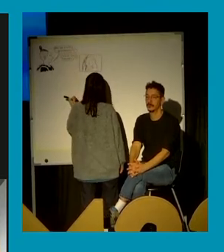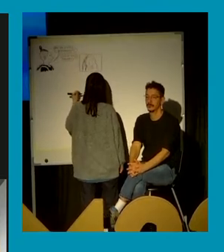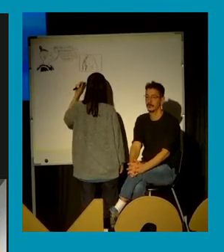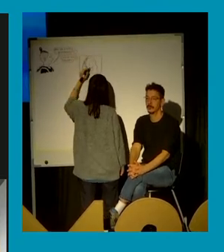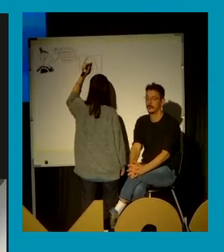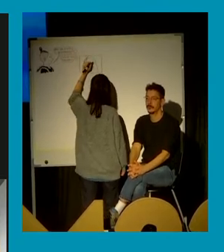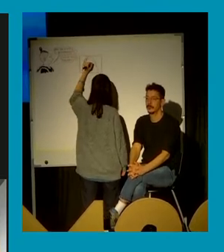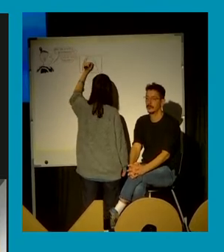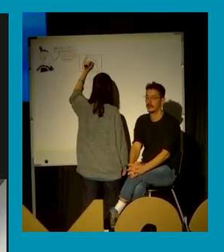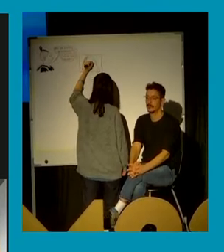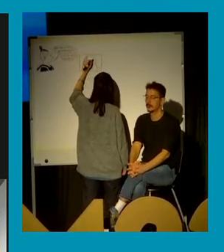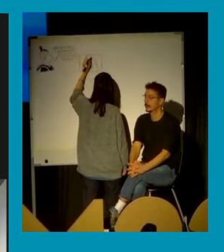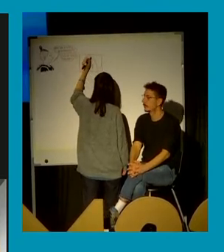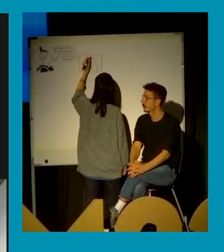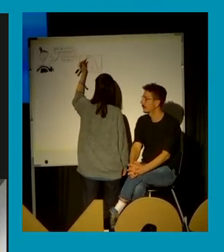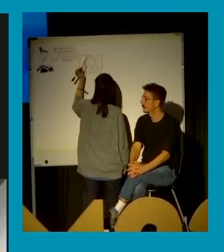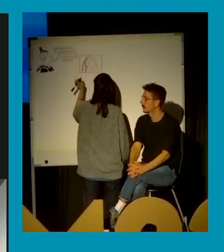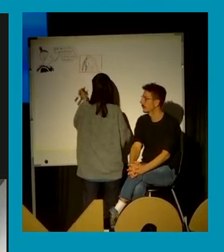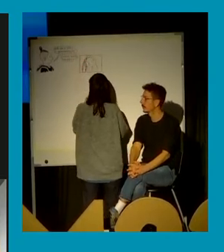Venga.